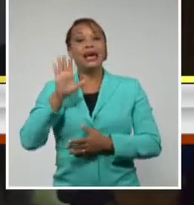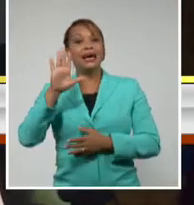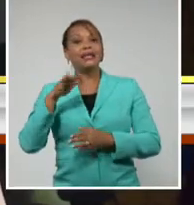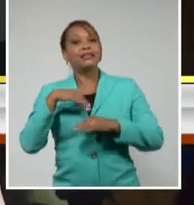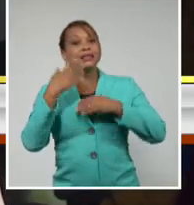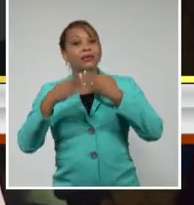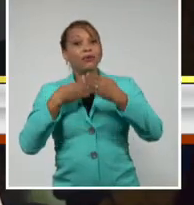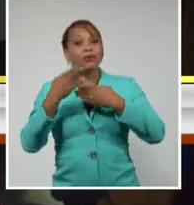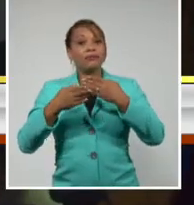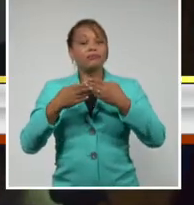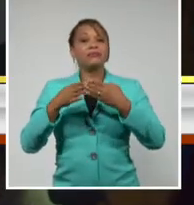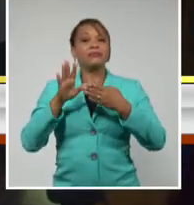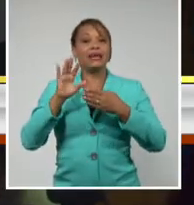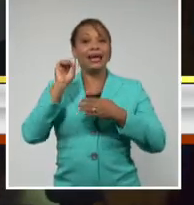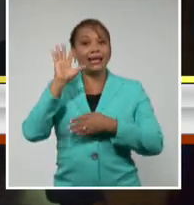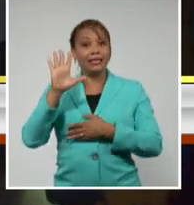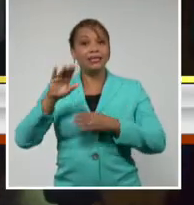vuelta allí